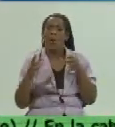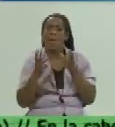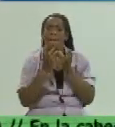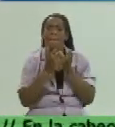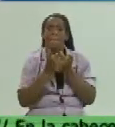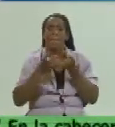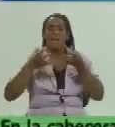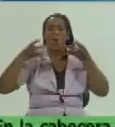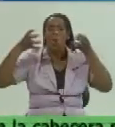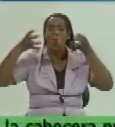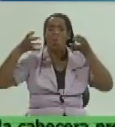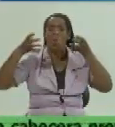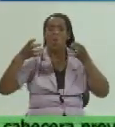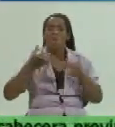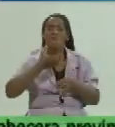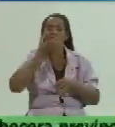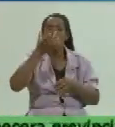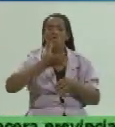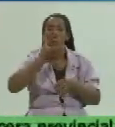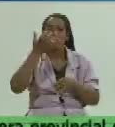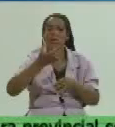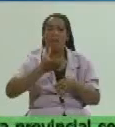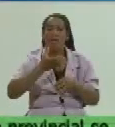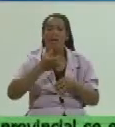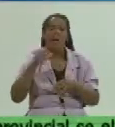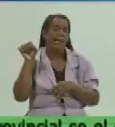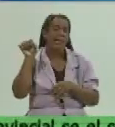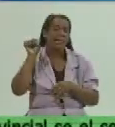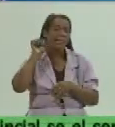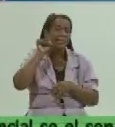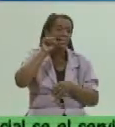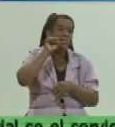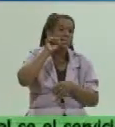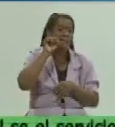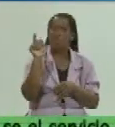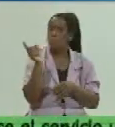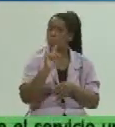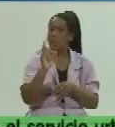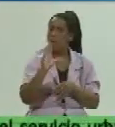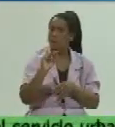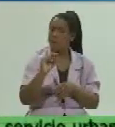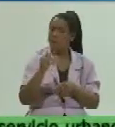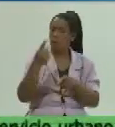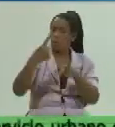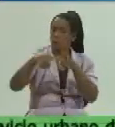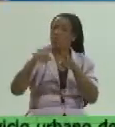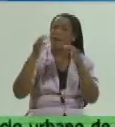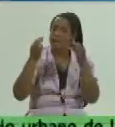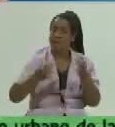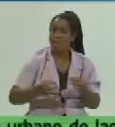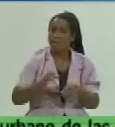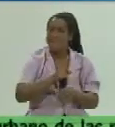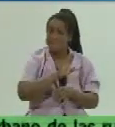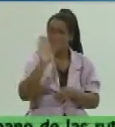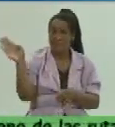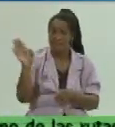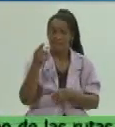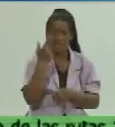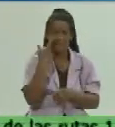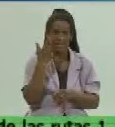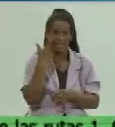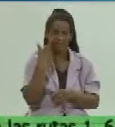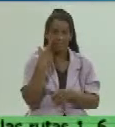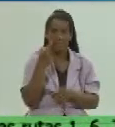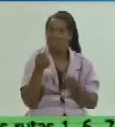zanahoria no estamos hablando cosas utópicas es la realidad vaya allí lo encuentra hoy y los